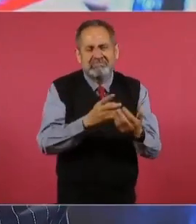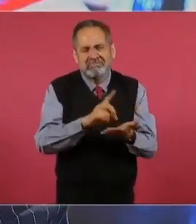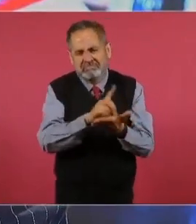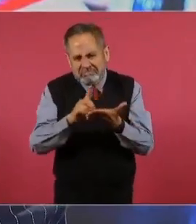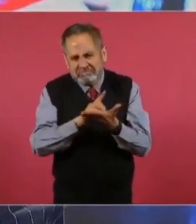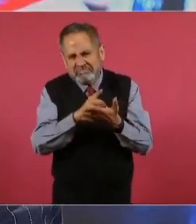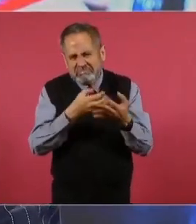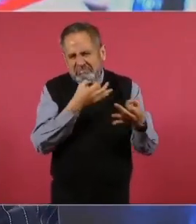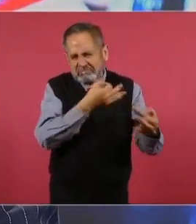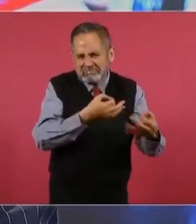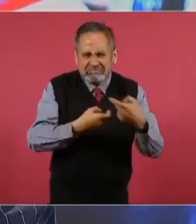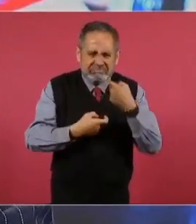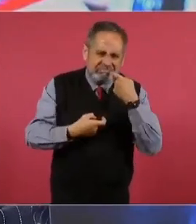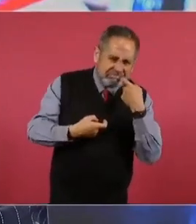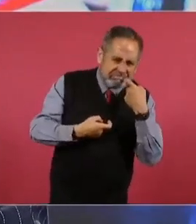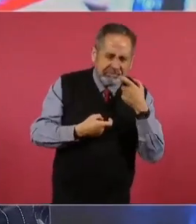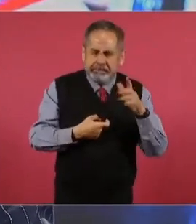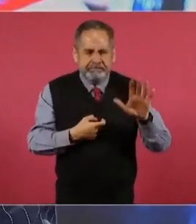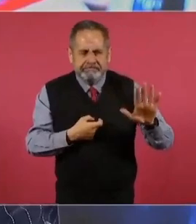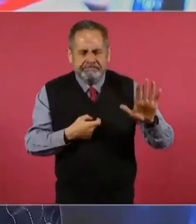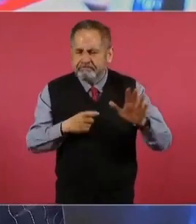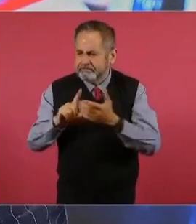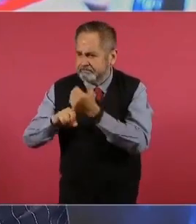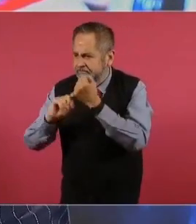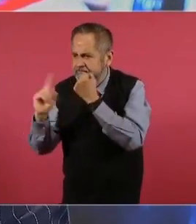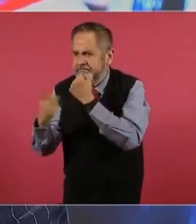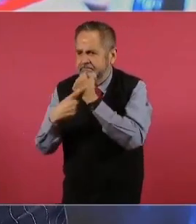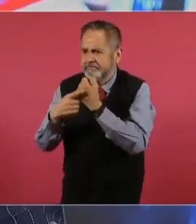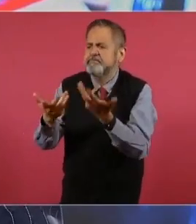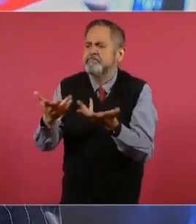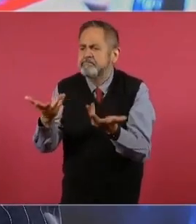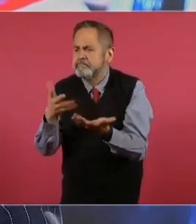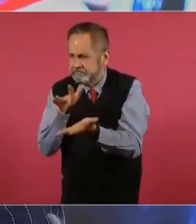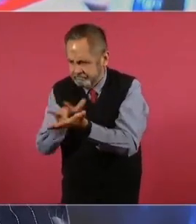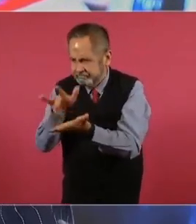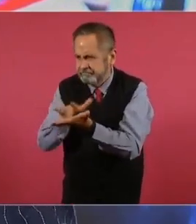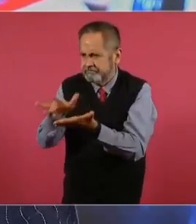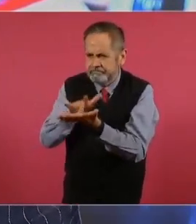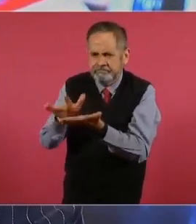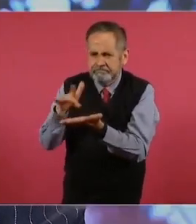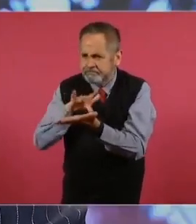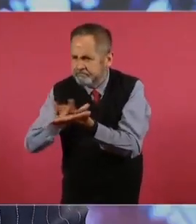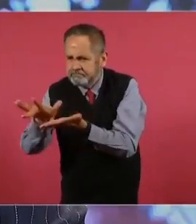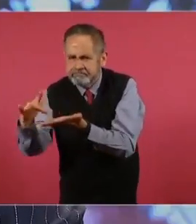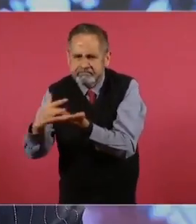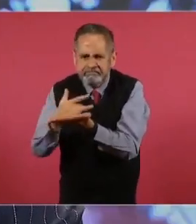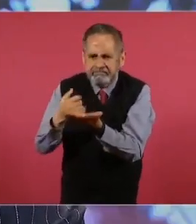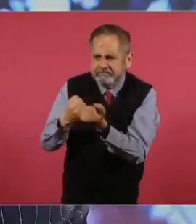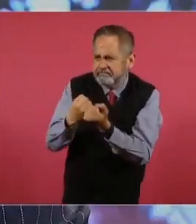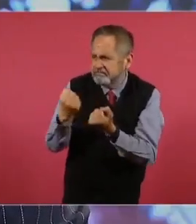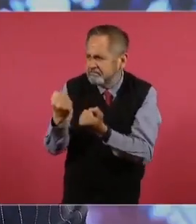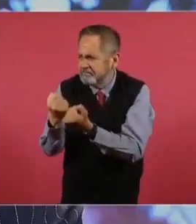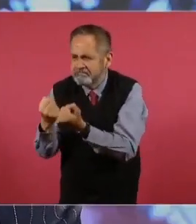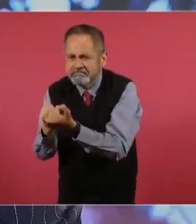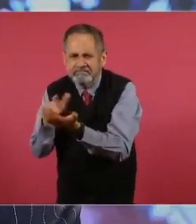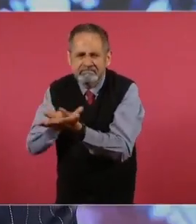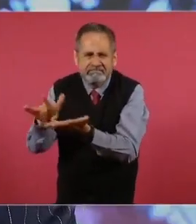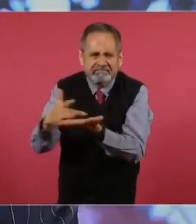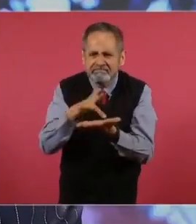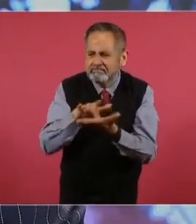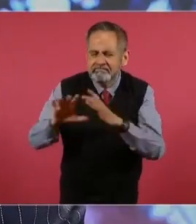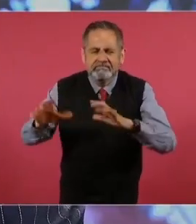identificación de riesgos y la creación de redes de apoyo. Con este propósito se han impartido mil